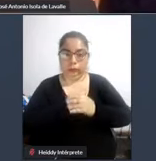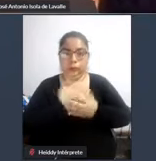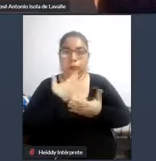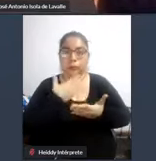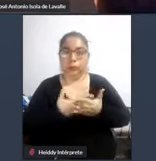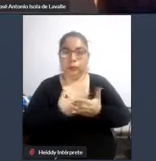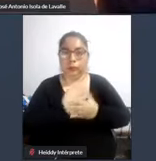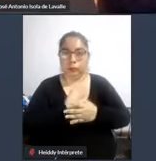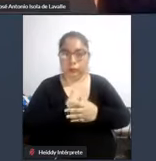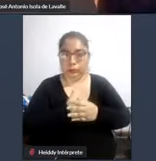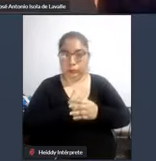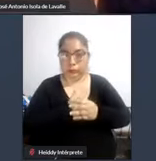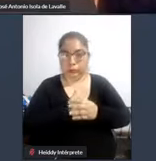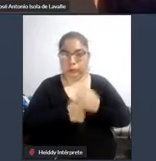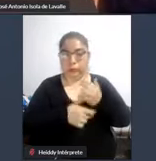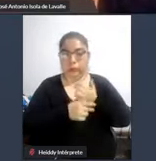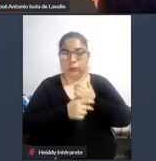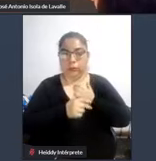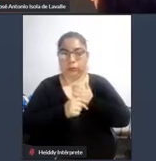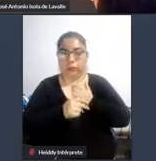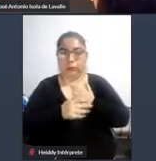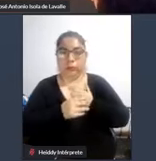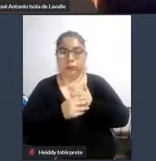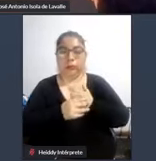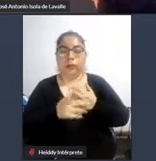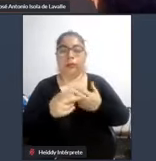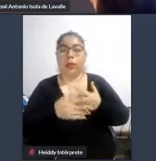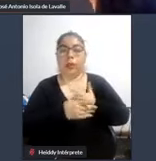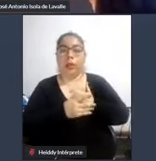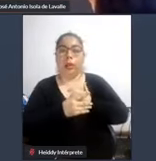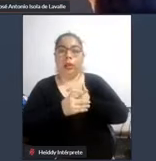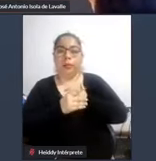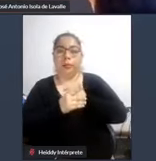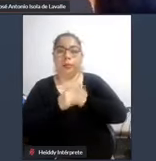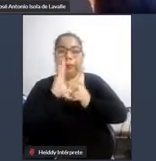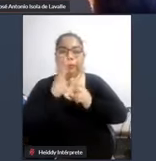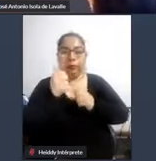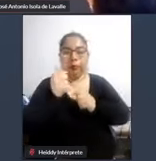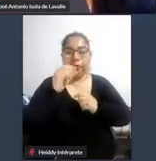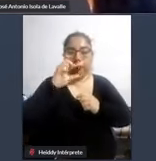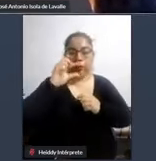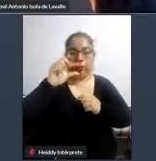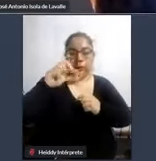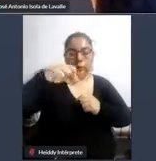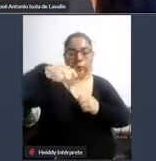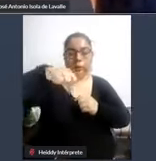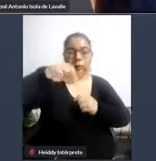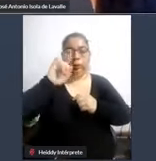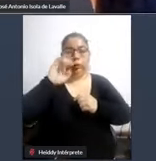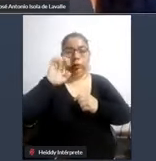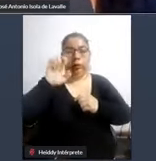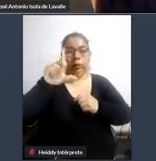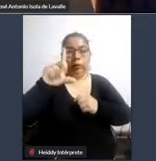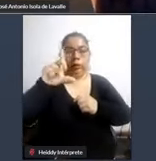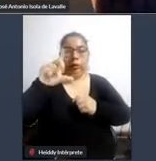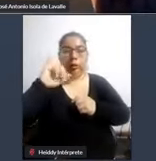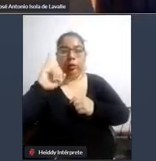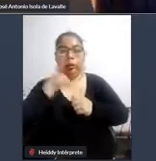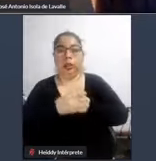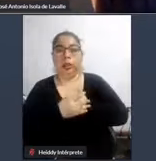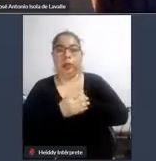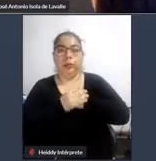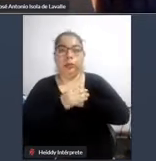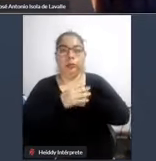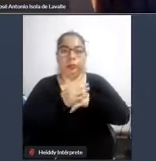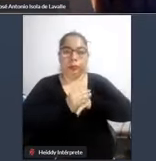de hecho lamentamos el fallecimiento del señor Baquelli que muchos lo hemos conocido y obviamente